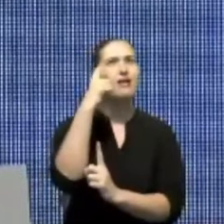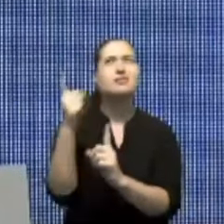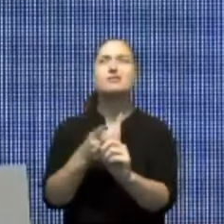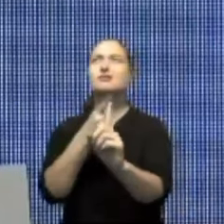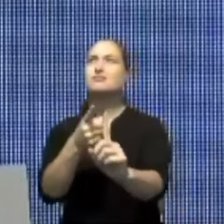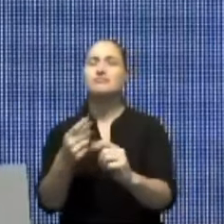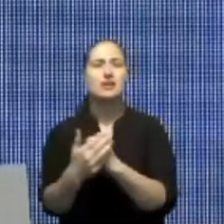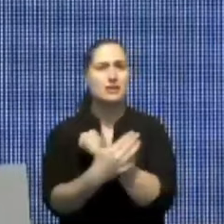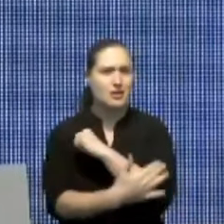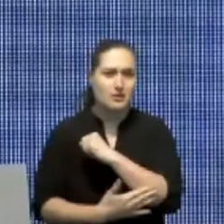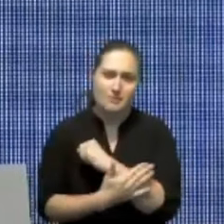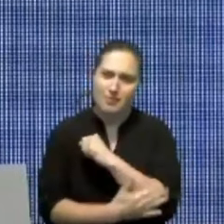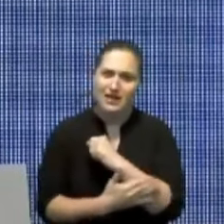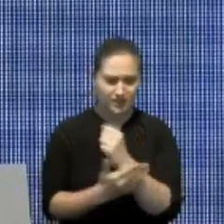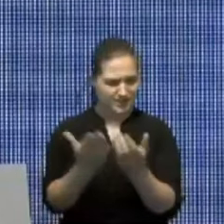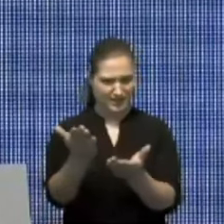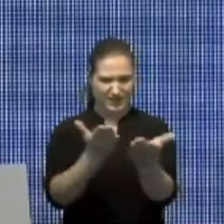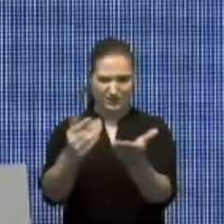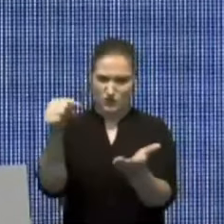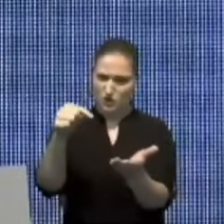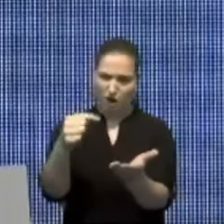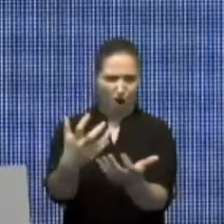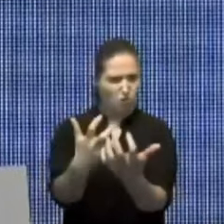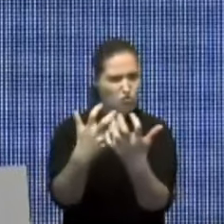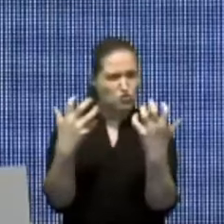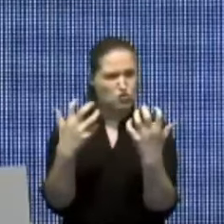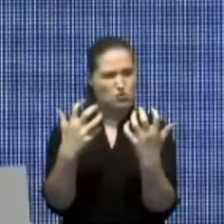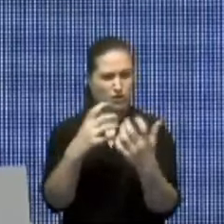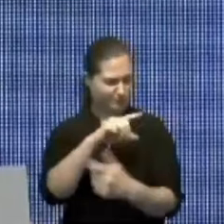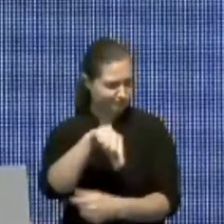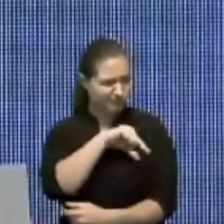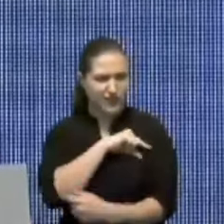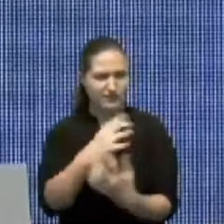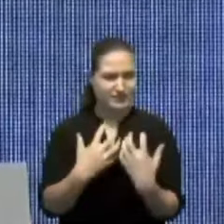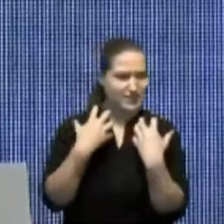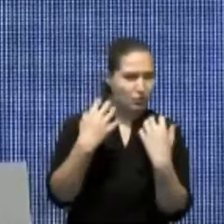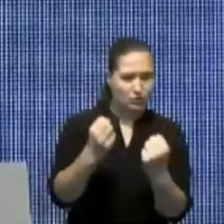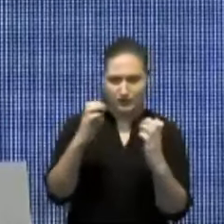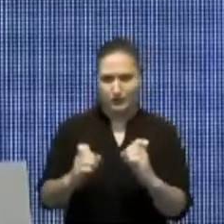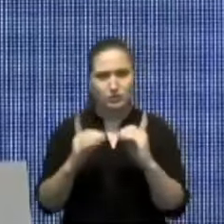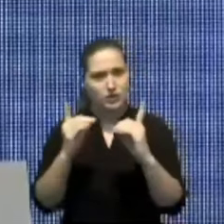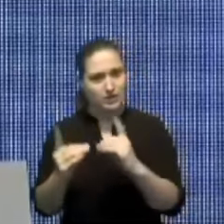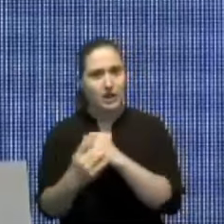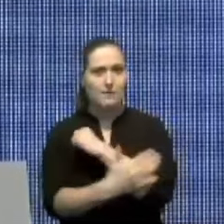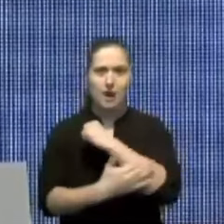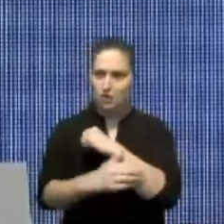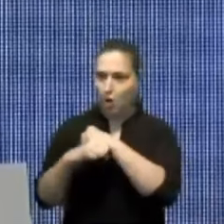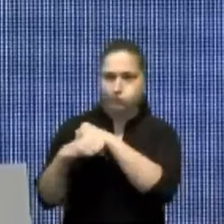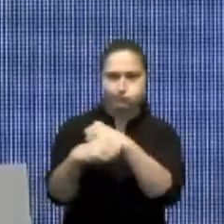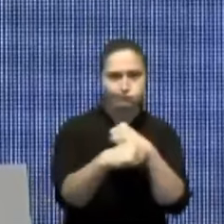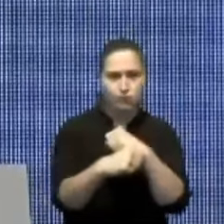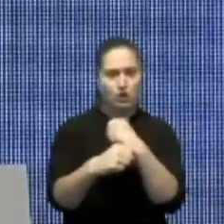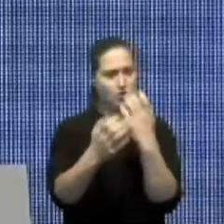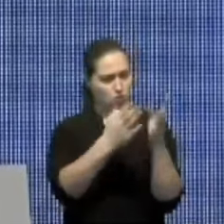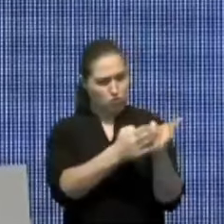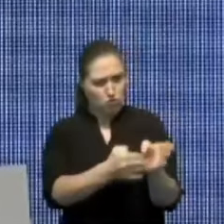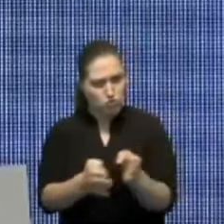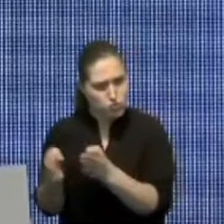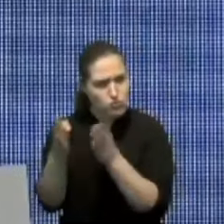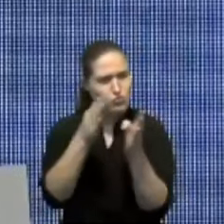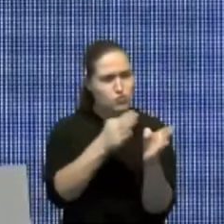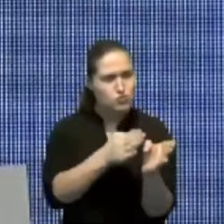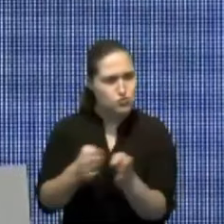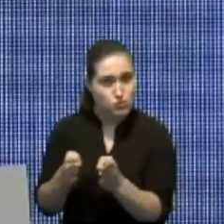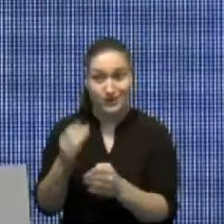garantice servicios de calidad en salud y en educación. Un país seguro, ordenado, con régimen de